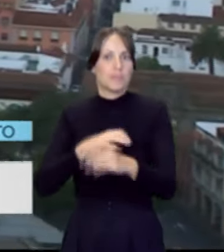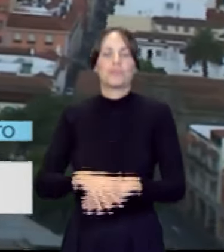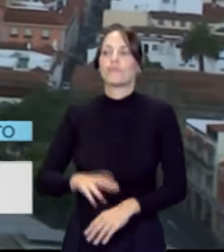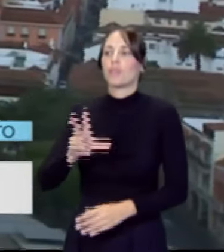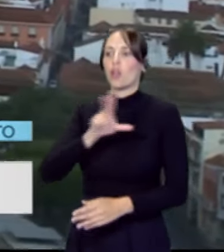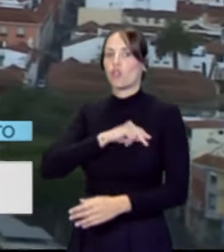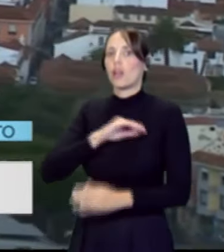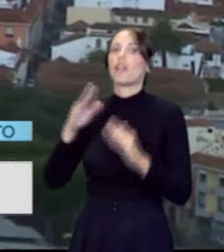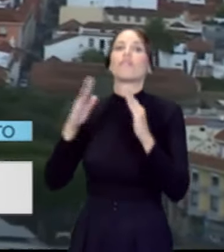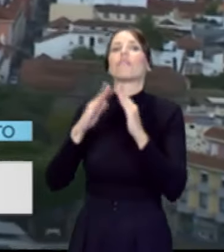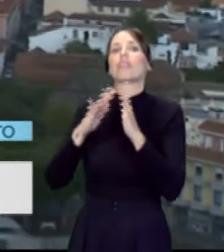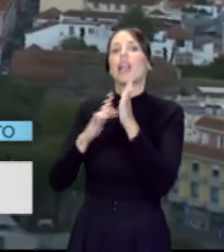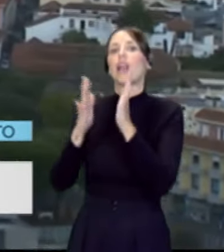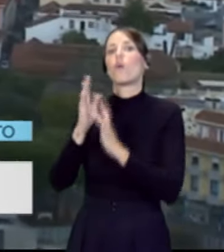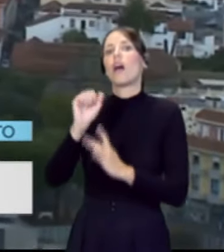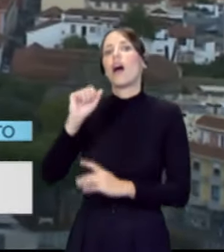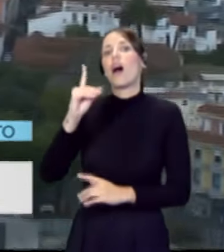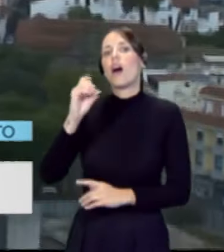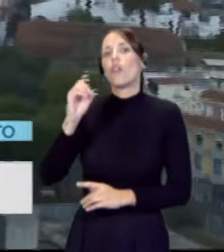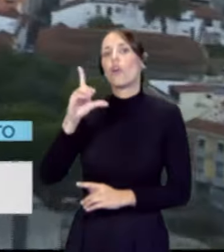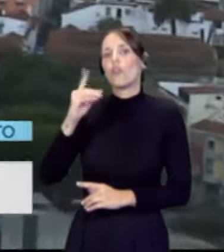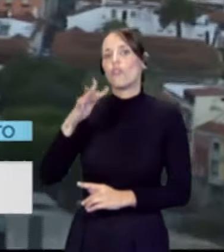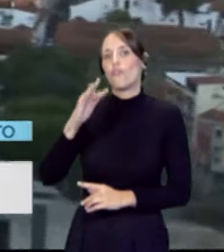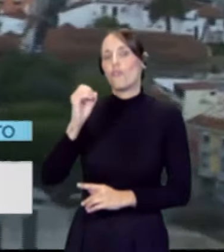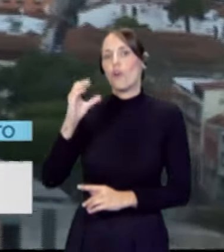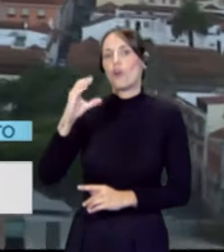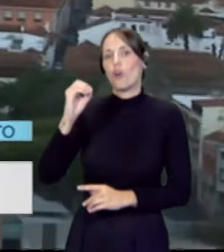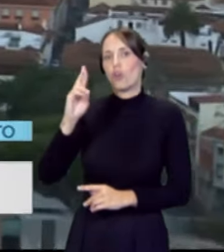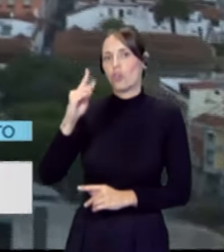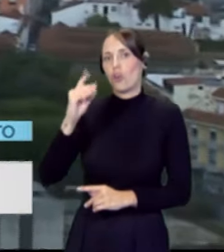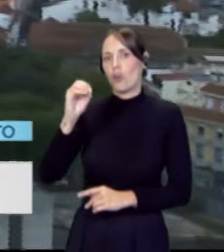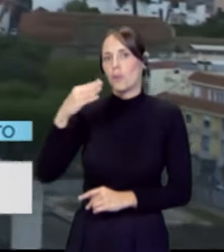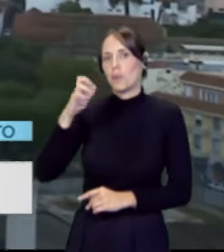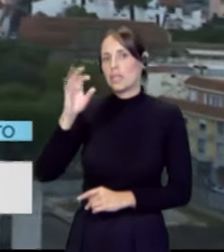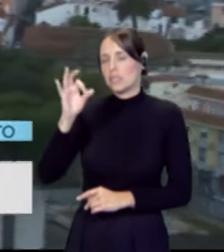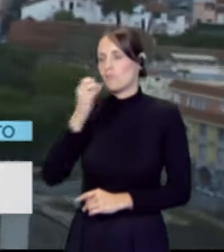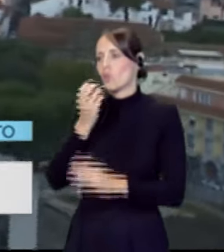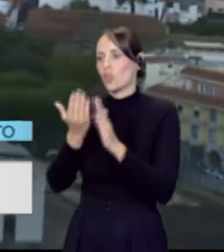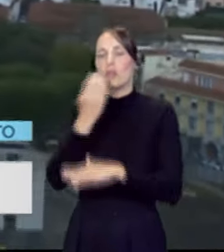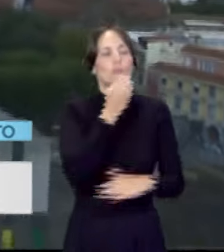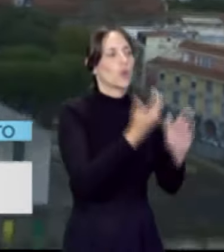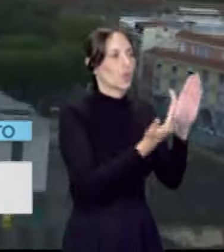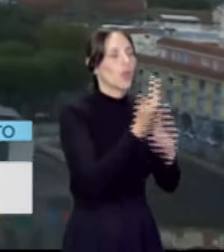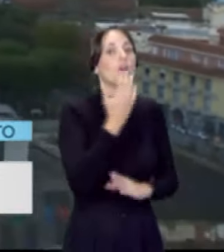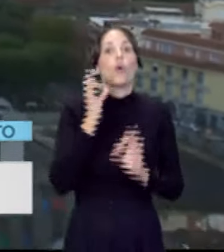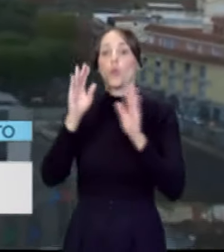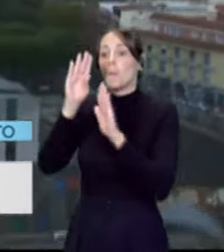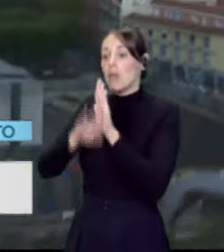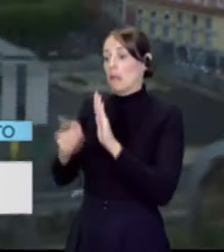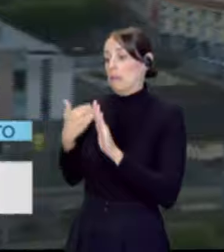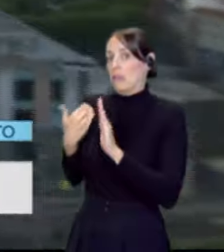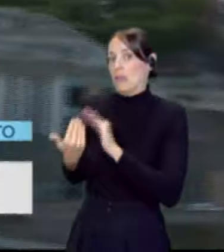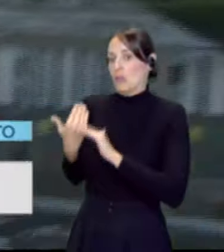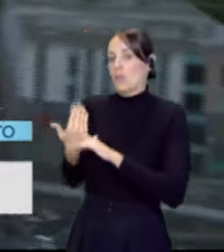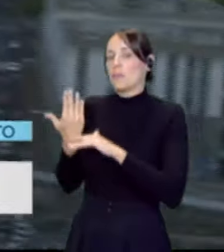La Laguna, con Adolfo Cordobés. Buenos días. Hola, buenos días. Bueno, medida presentada estos días, ¿en qué consistiría exactamente? Bueno,